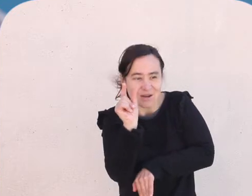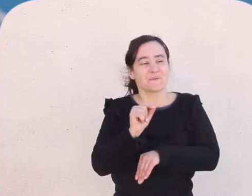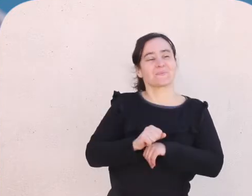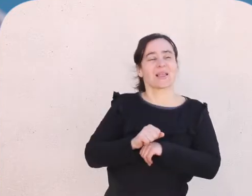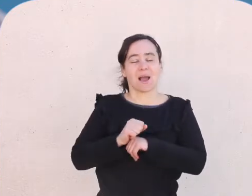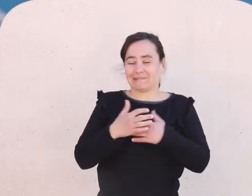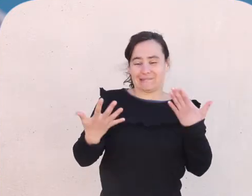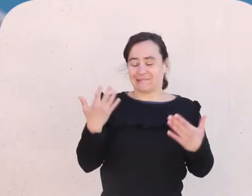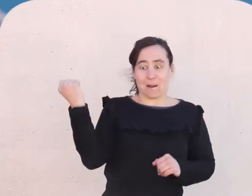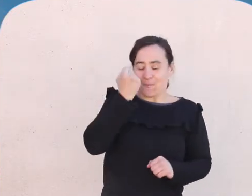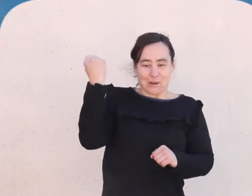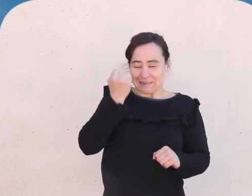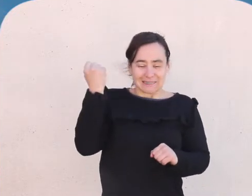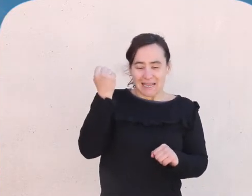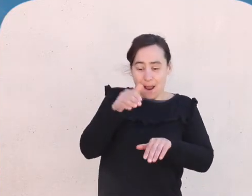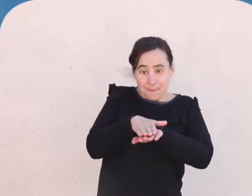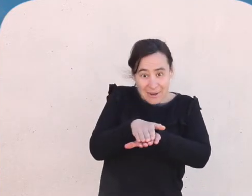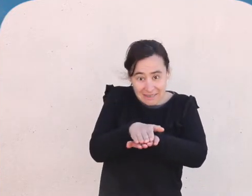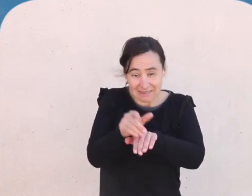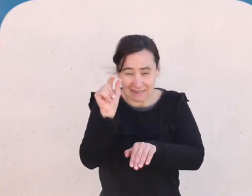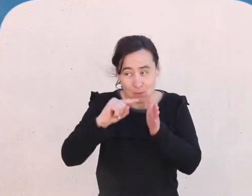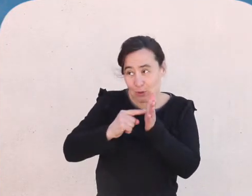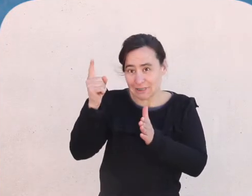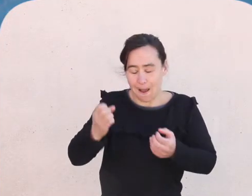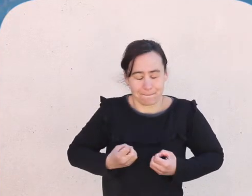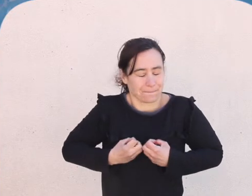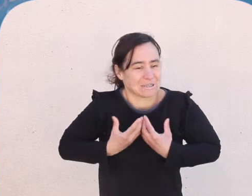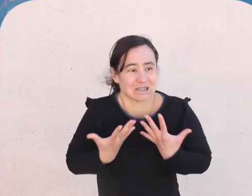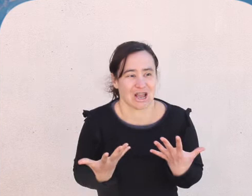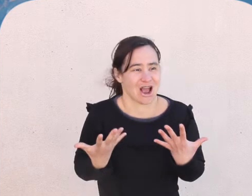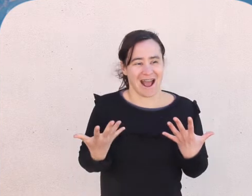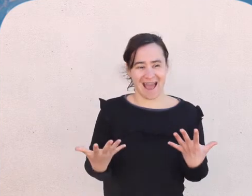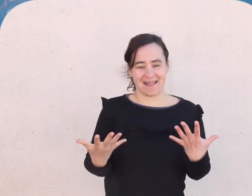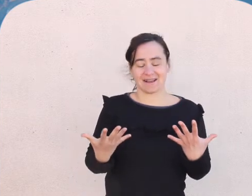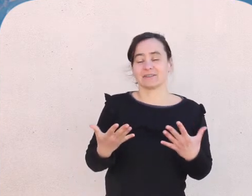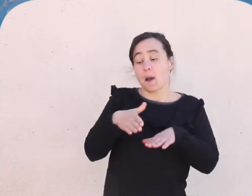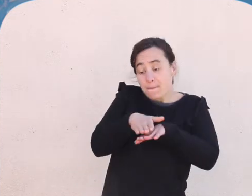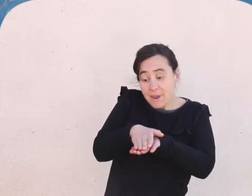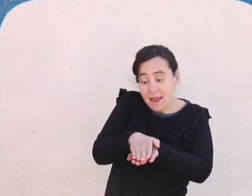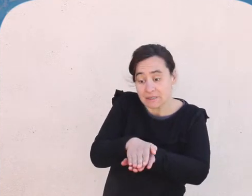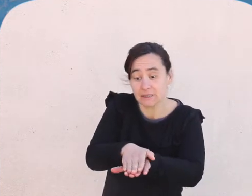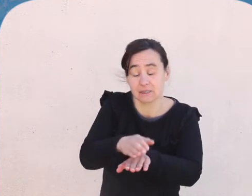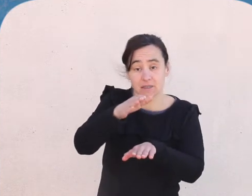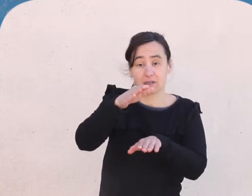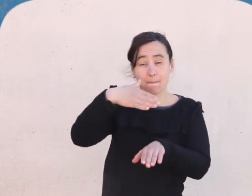acontecimiento lo amerita! Se expresó el porteñito. Las viejas del agua, que desde